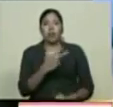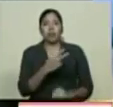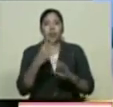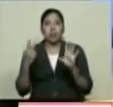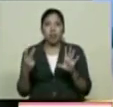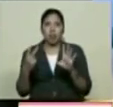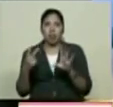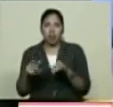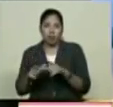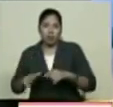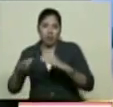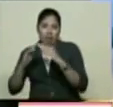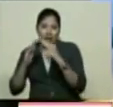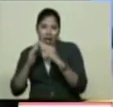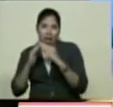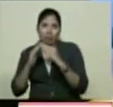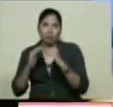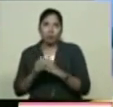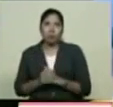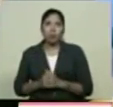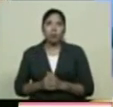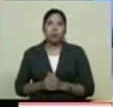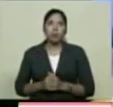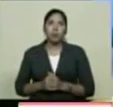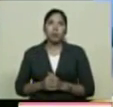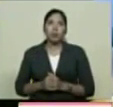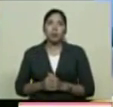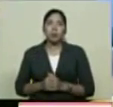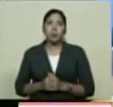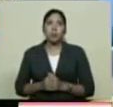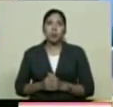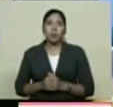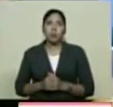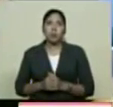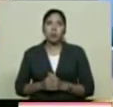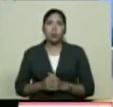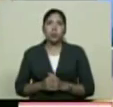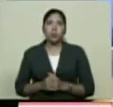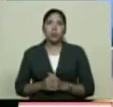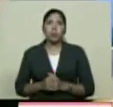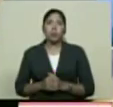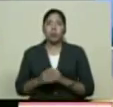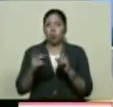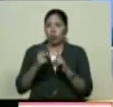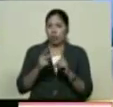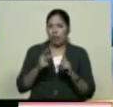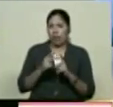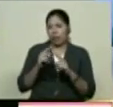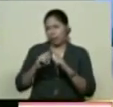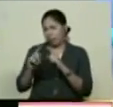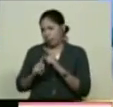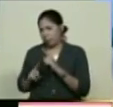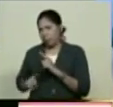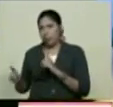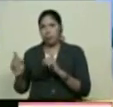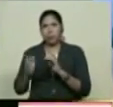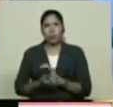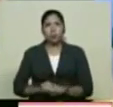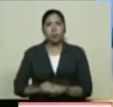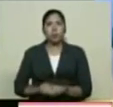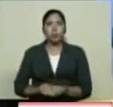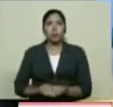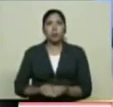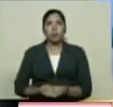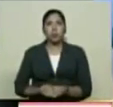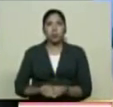1080 Camas Plaza Que hay Pero forma parte De una actividad económica Además Forma parte De los